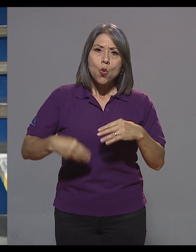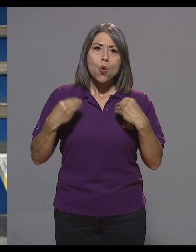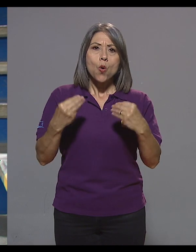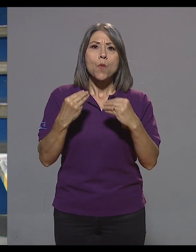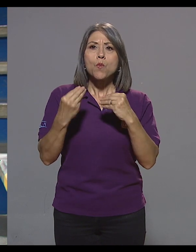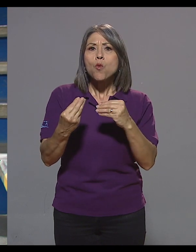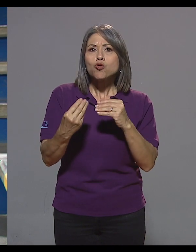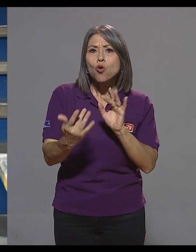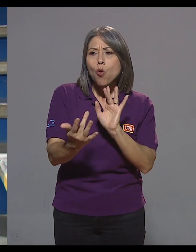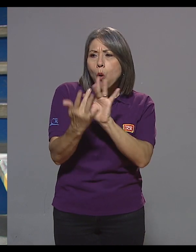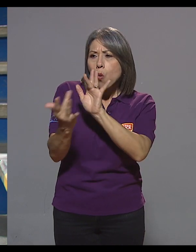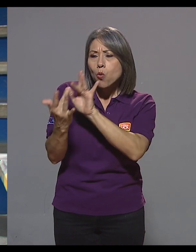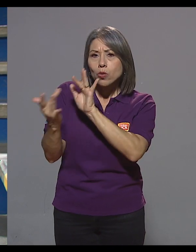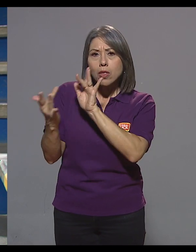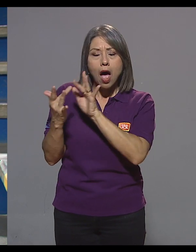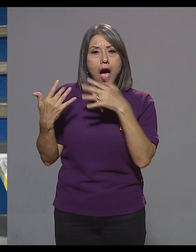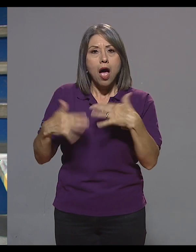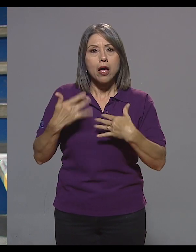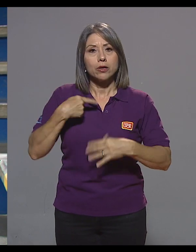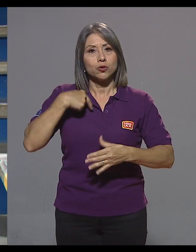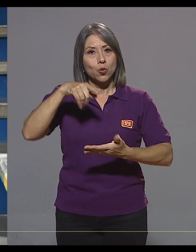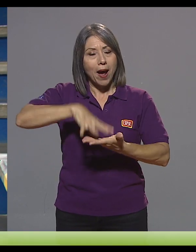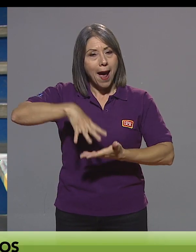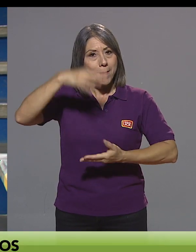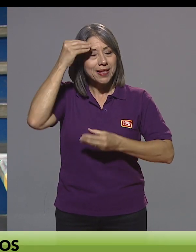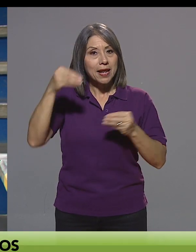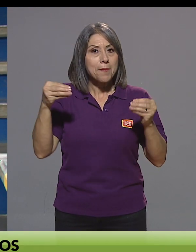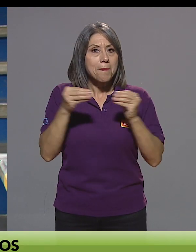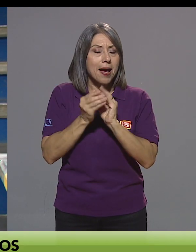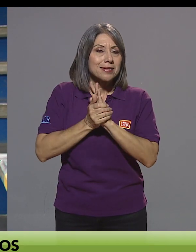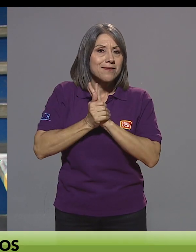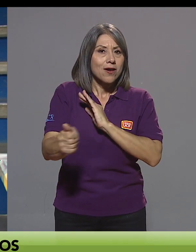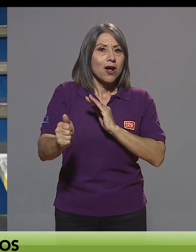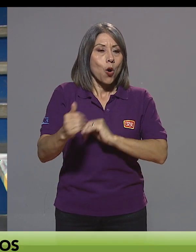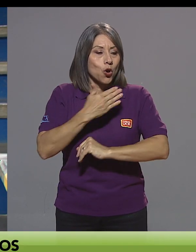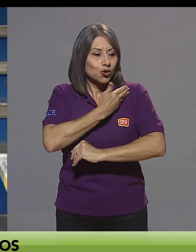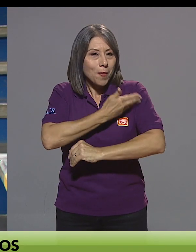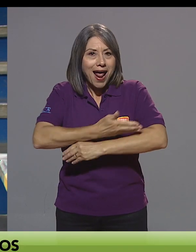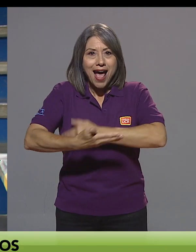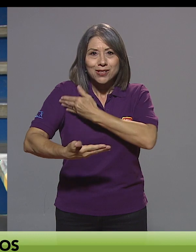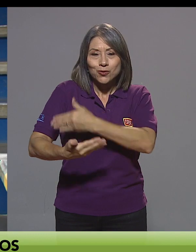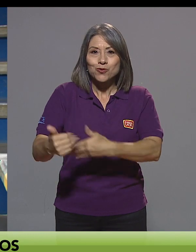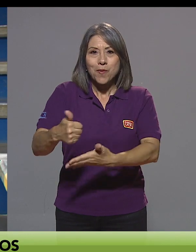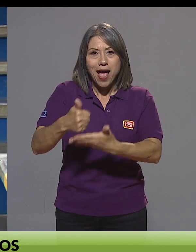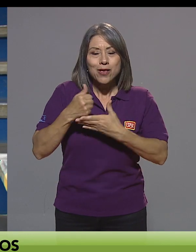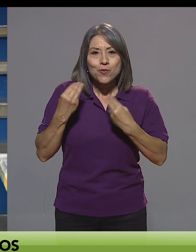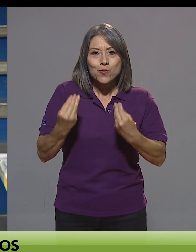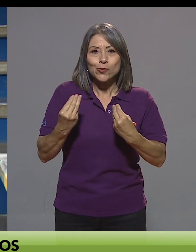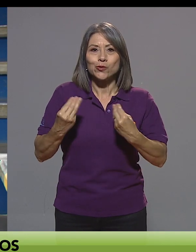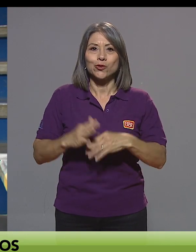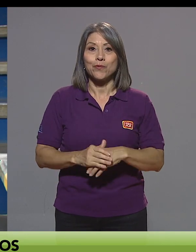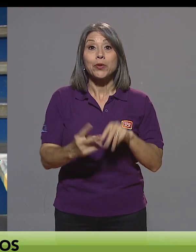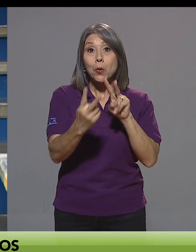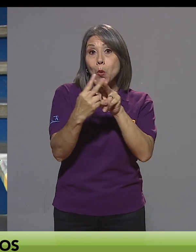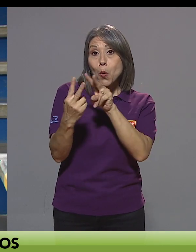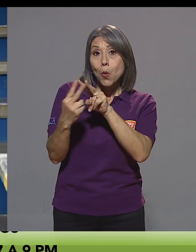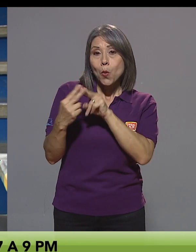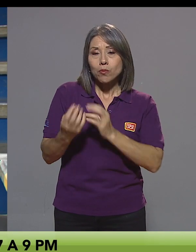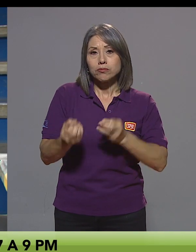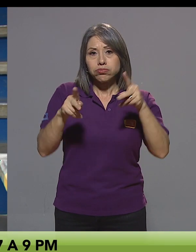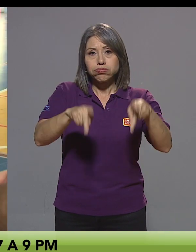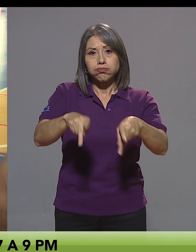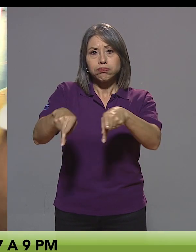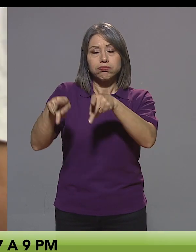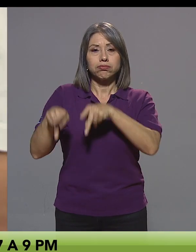contacto. Y entonces tuve que aprender a ser más ágil con mis brazos. Me ayudó mucho en eso. Conocí muchas